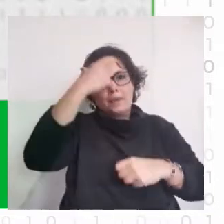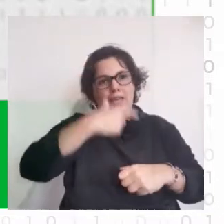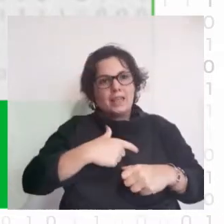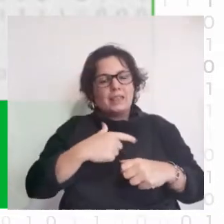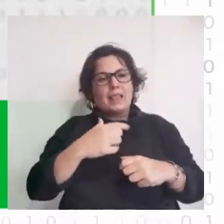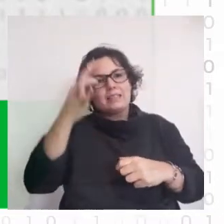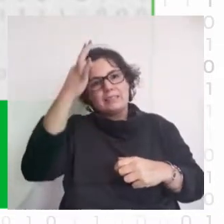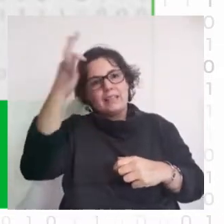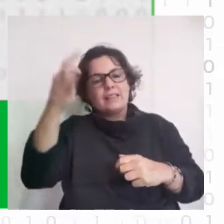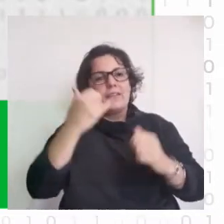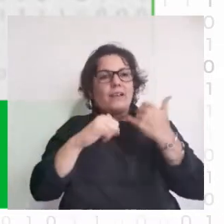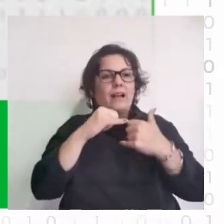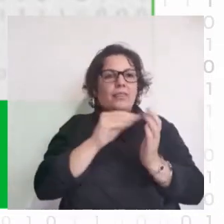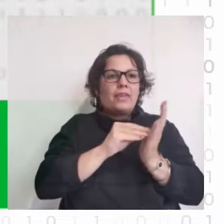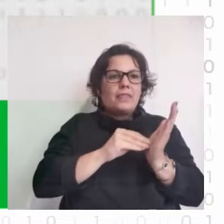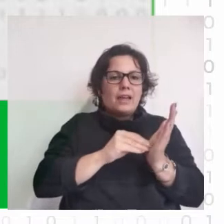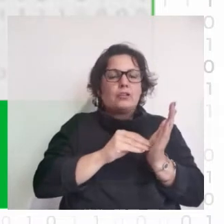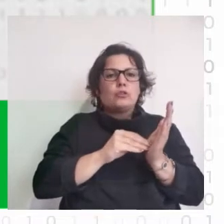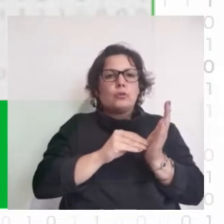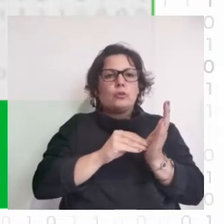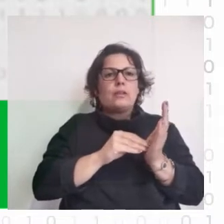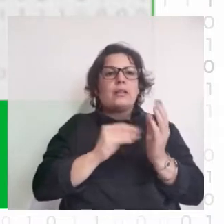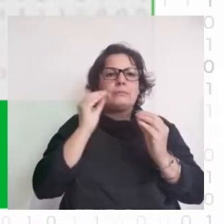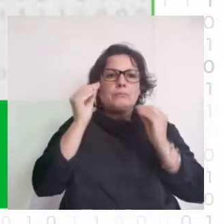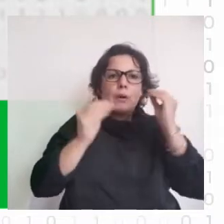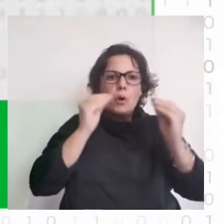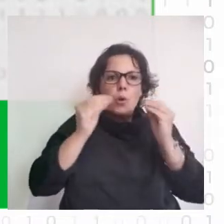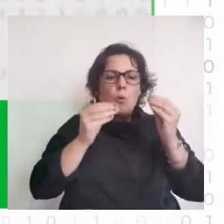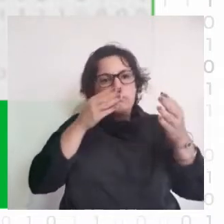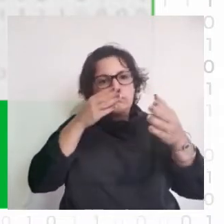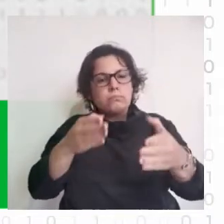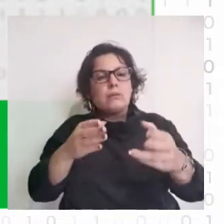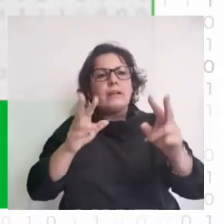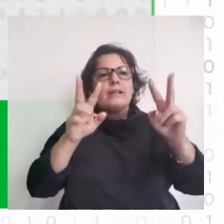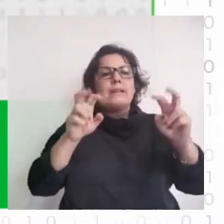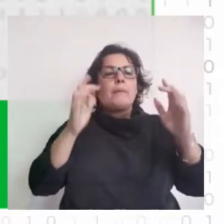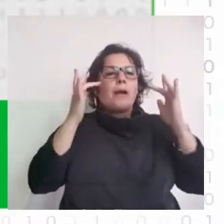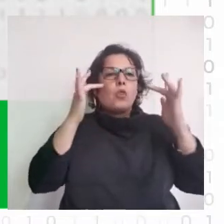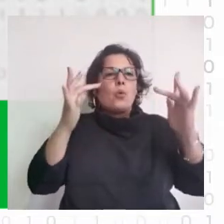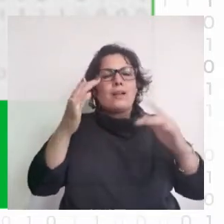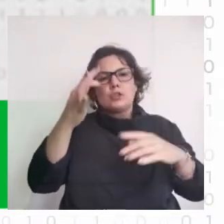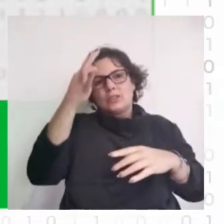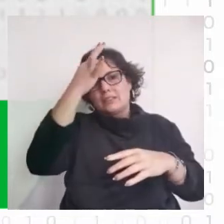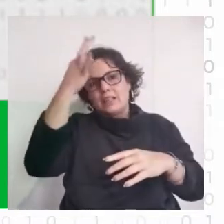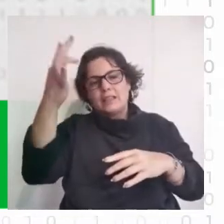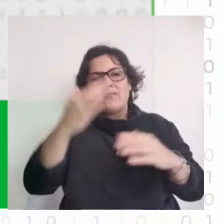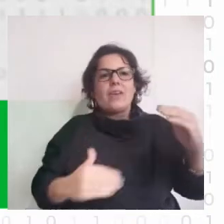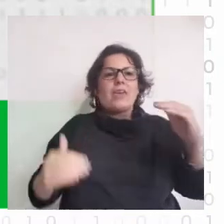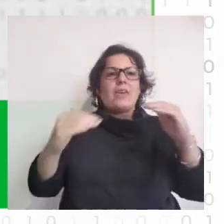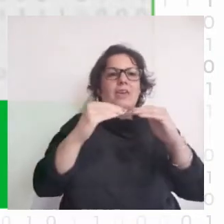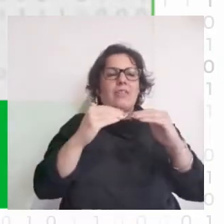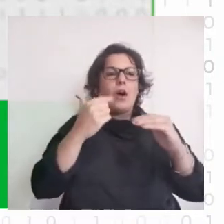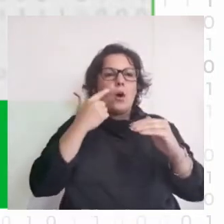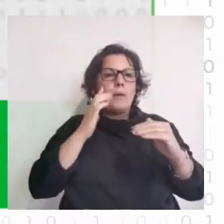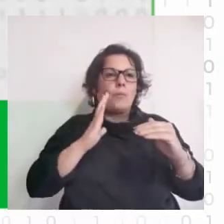científica de datos. Me preocupan y me ocupan los temas de educación científica, de equidad de género en el mercado laboral